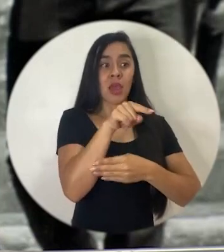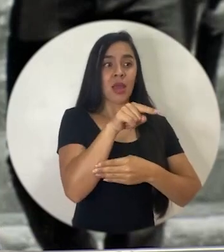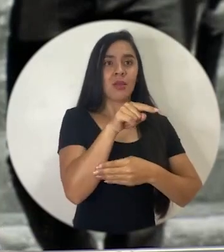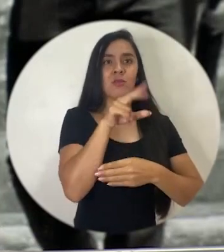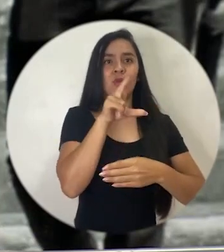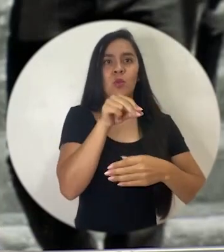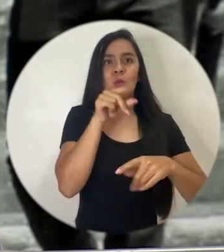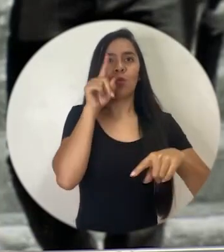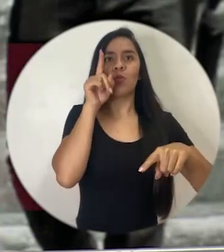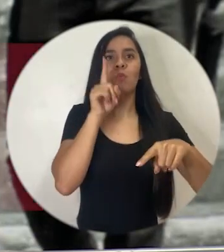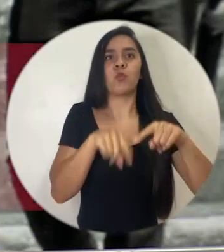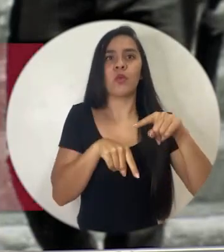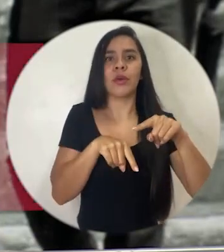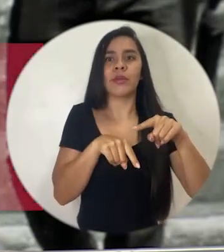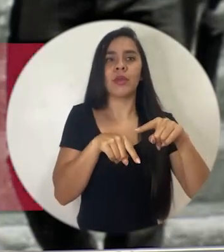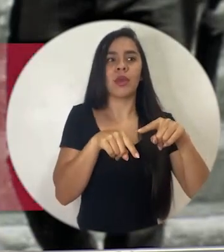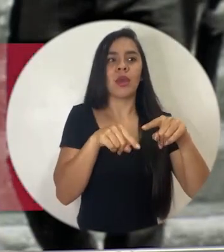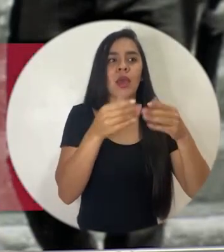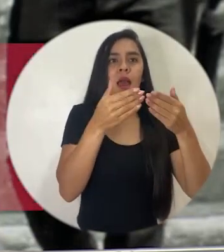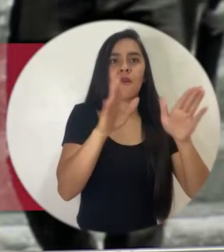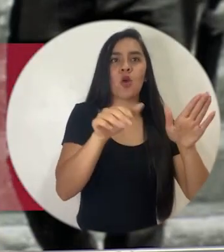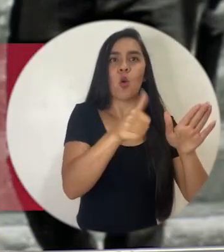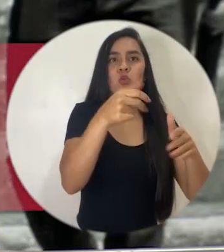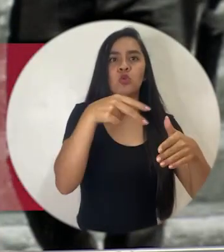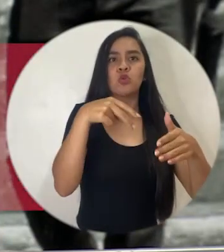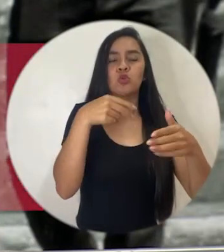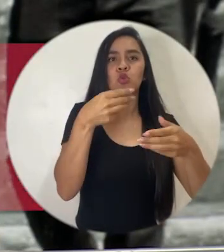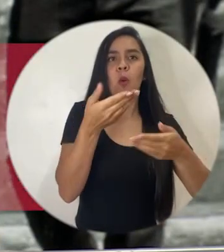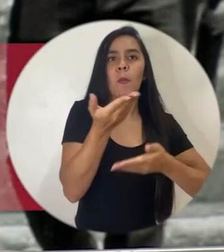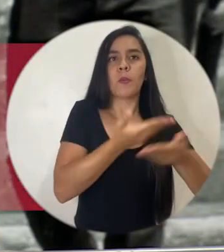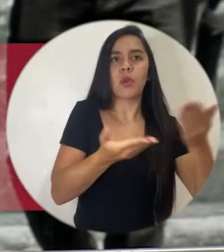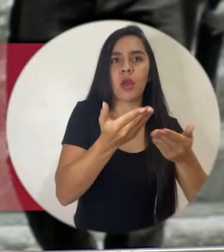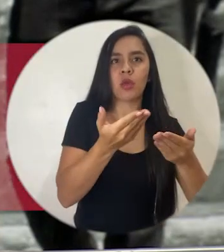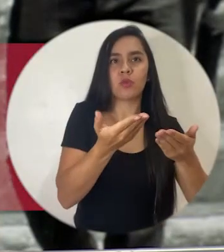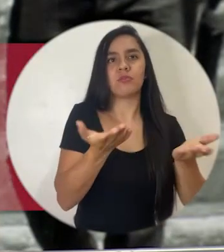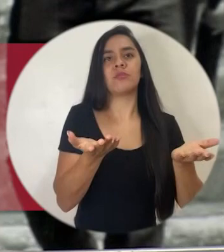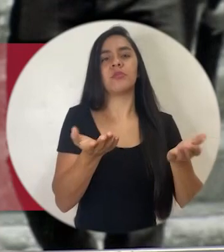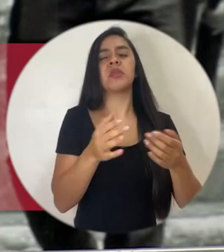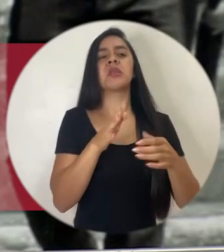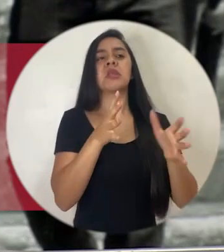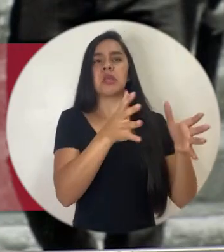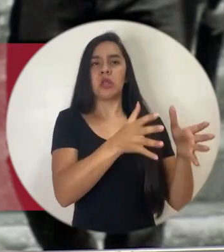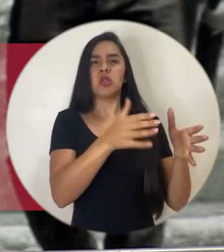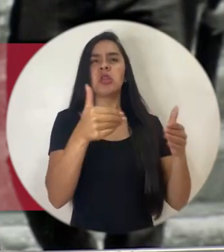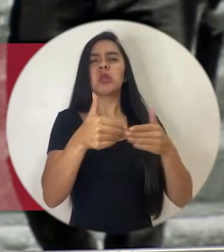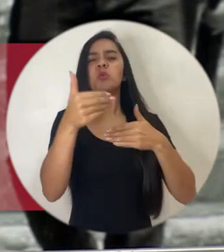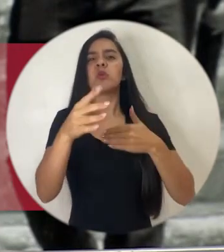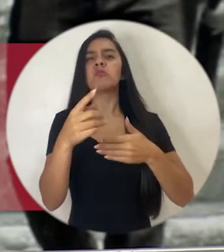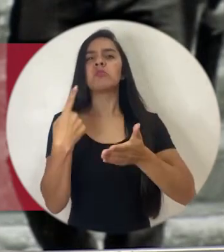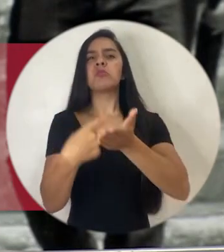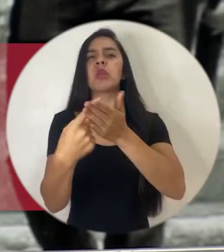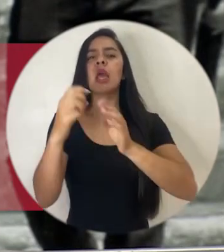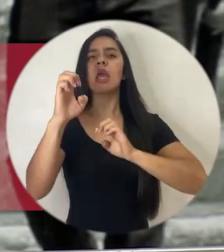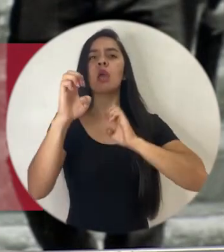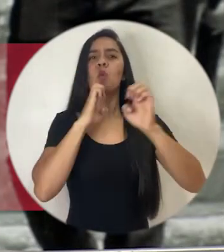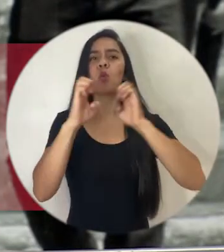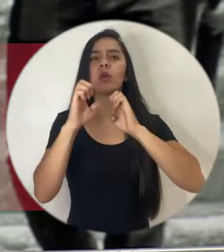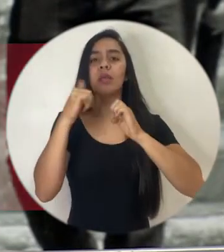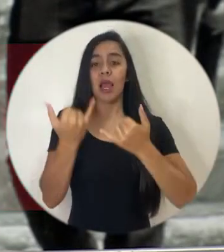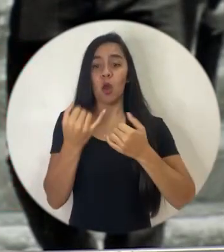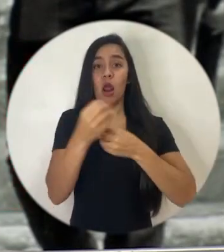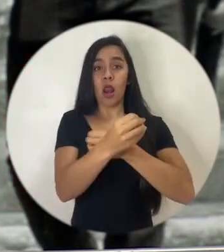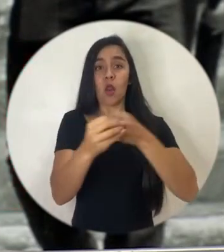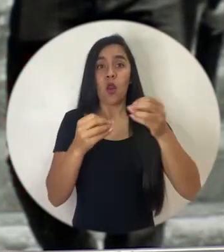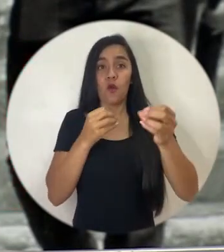prácticamente poder desarrollar otros negocios. De manera que entonces, y ahora podemos hablar de una encuesta que en este momento la oficina